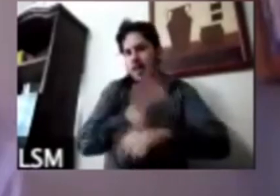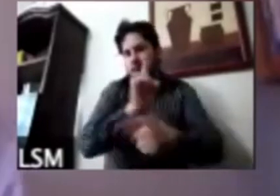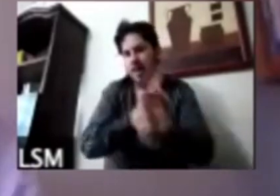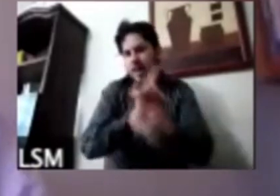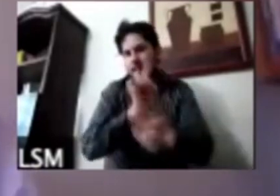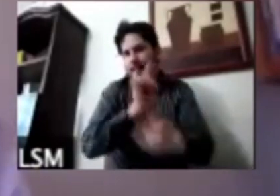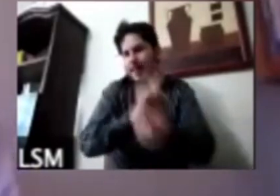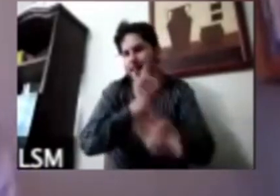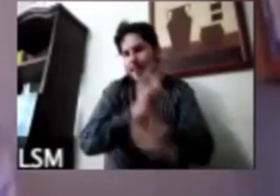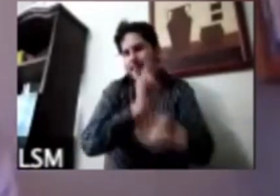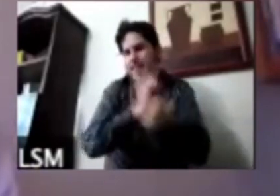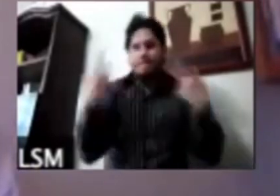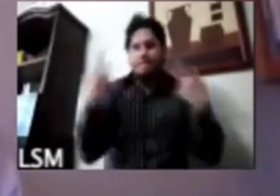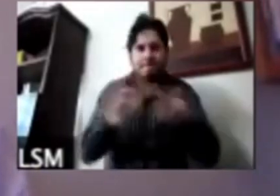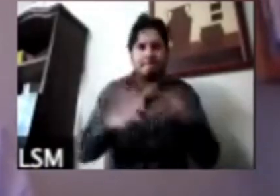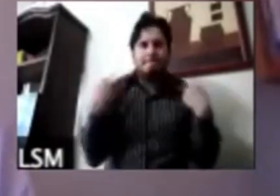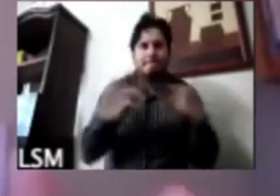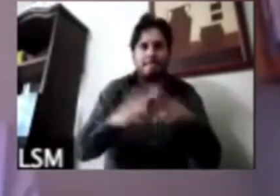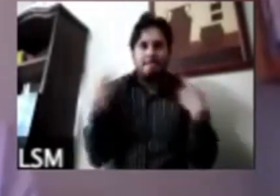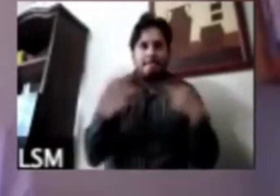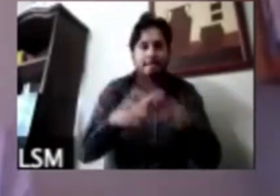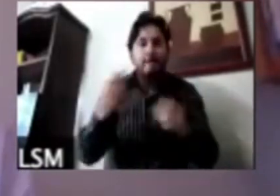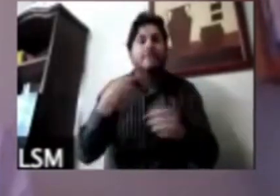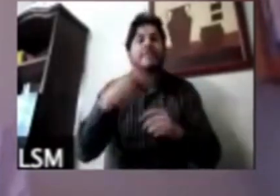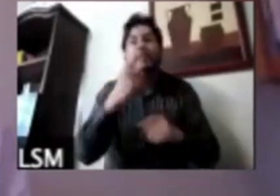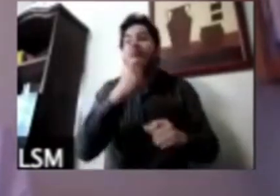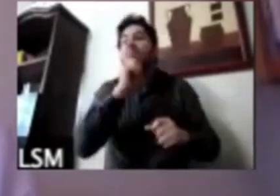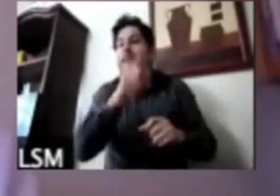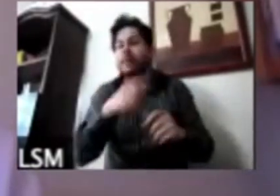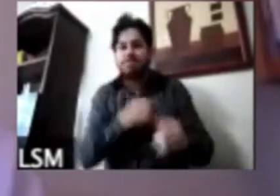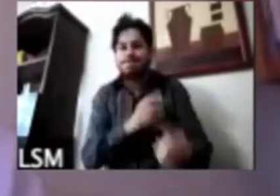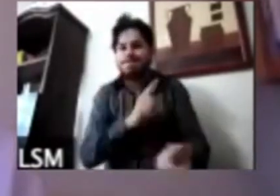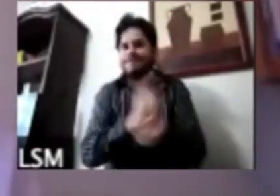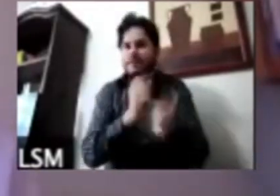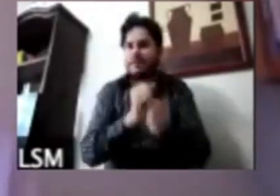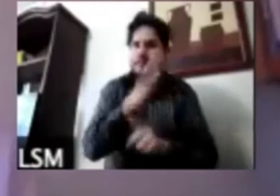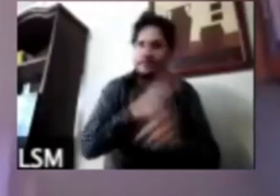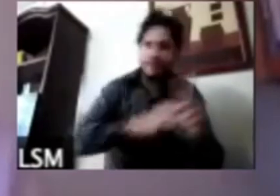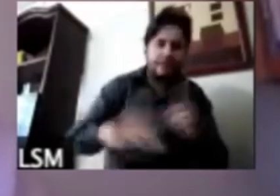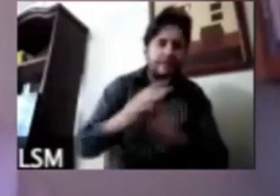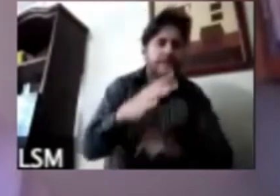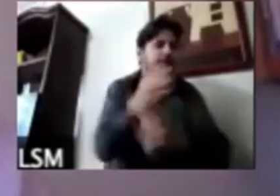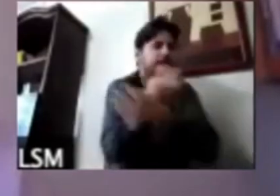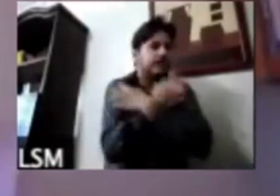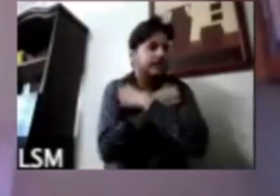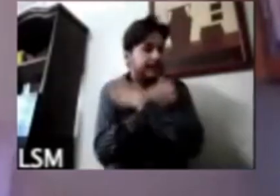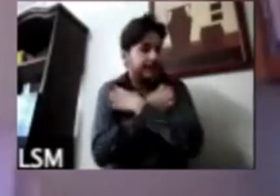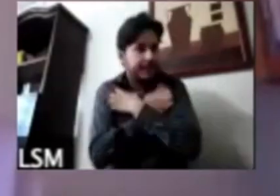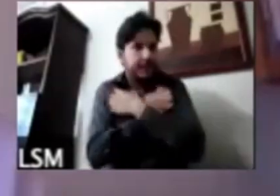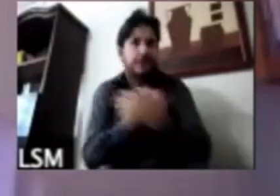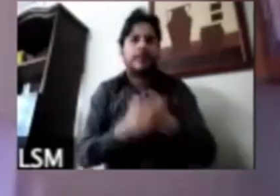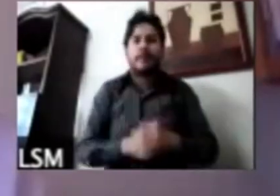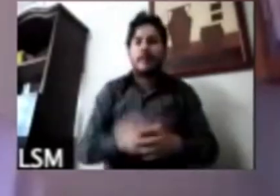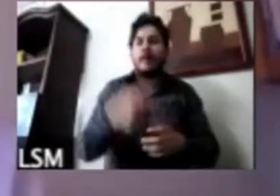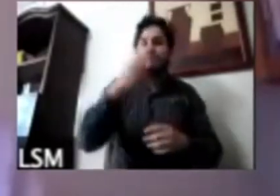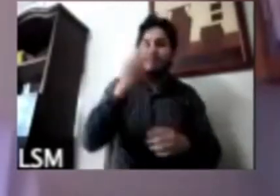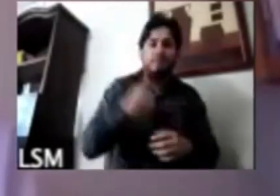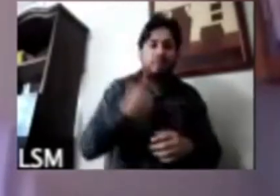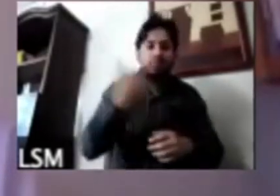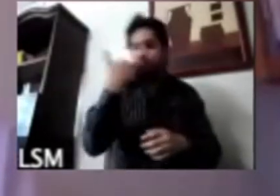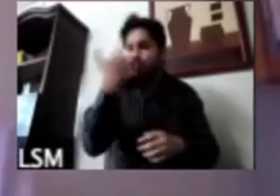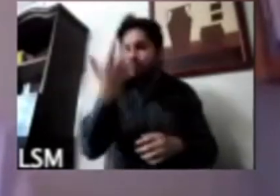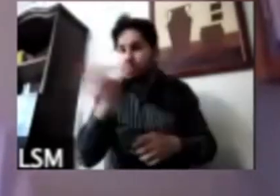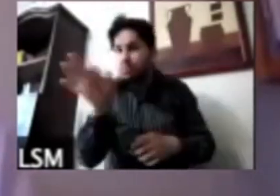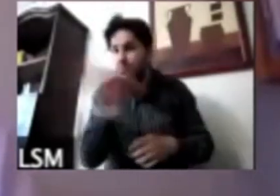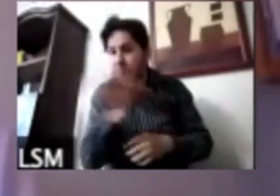con el maestro y el trabajo en conjunto del sector educativo y creo que una cuestión a